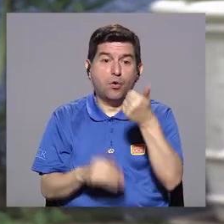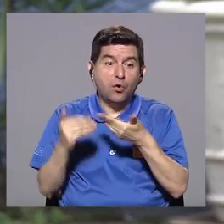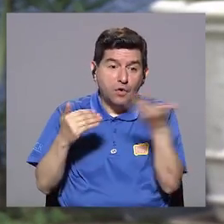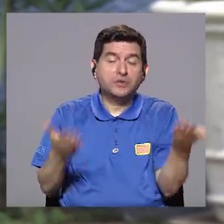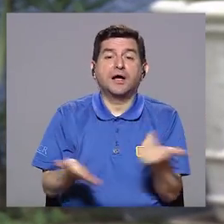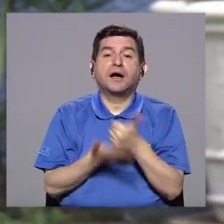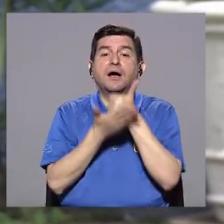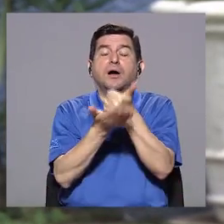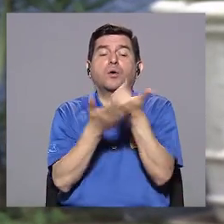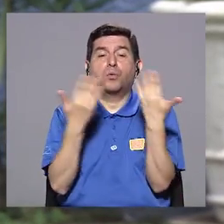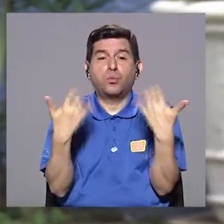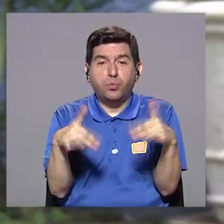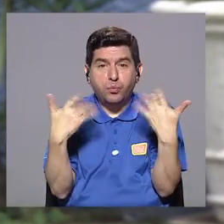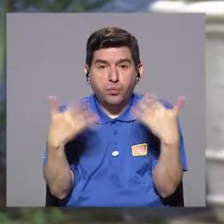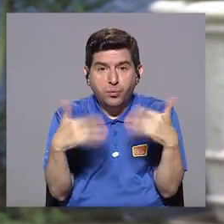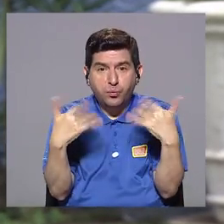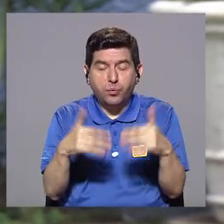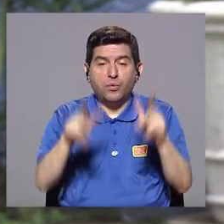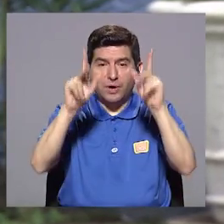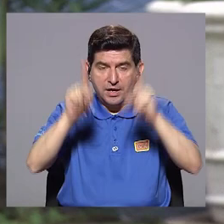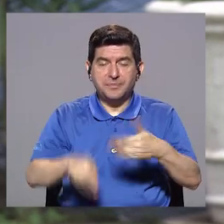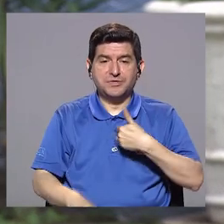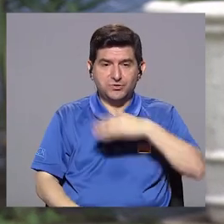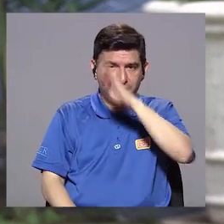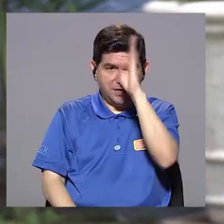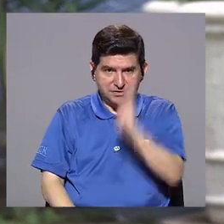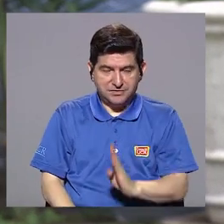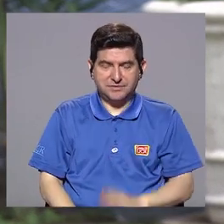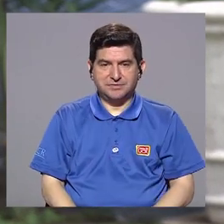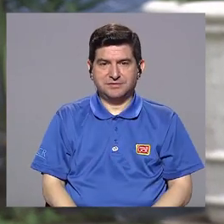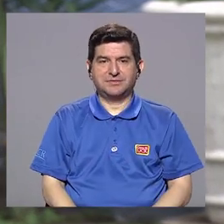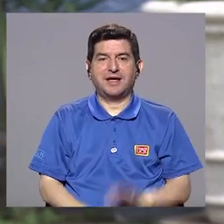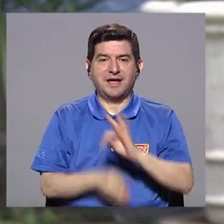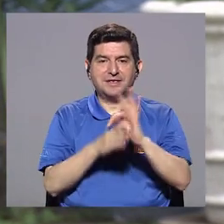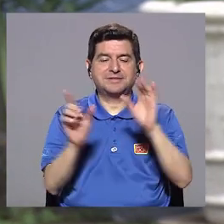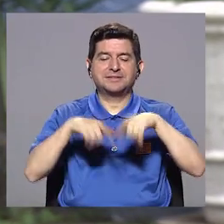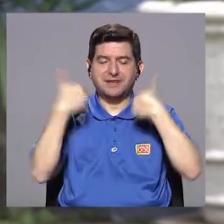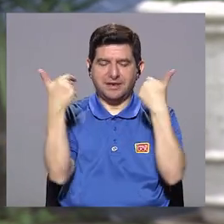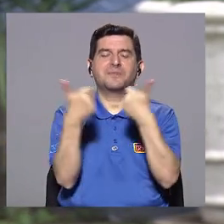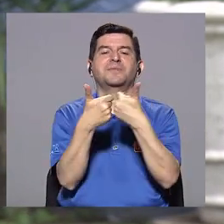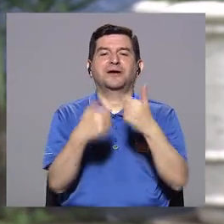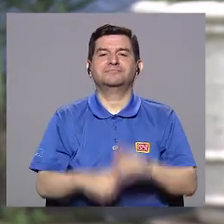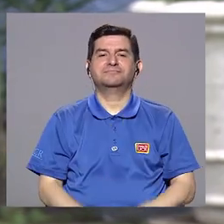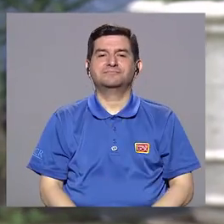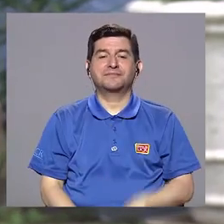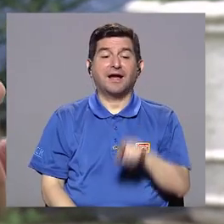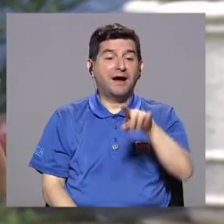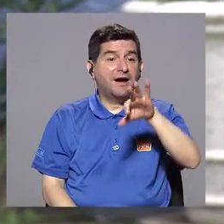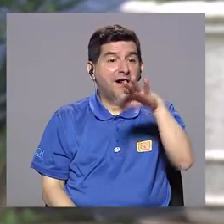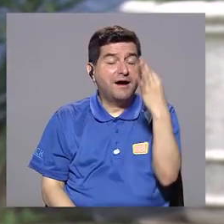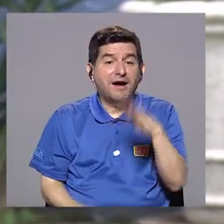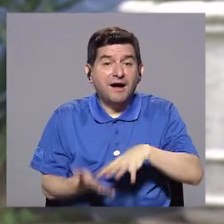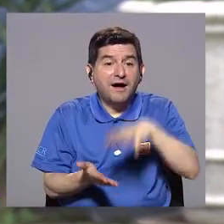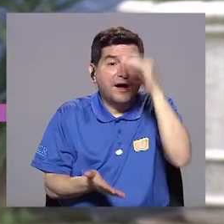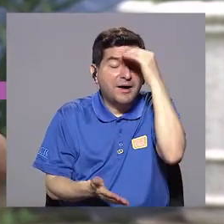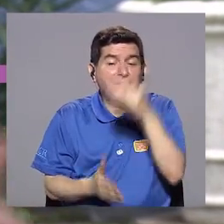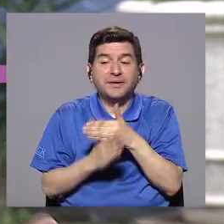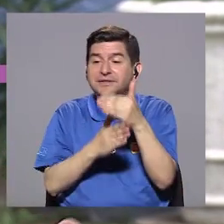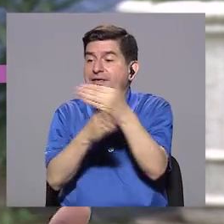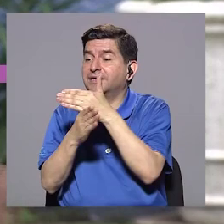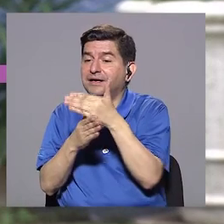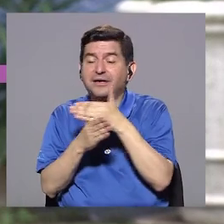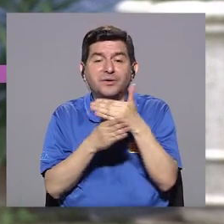que ayuda muchísimo, muchísimo a la gente que tiene bipolaridad, son las terapias de grupo. Porque de esa manera aprenden a